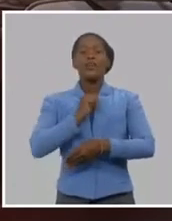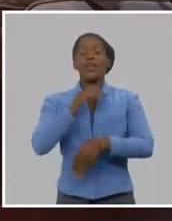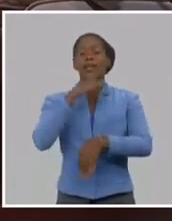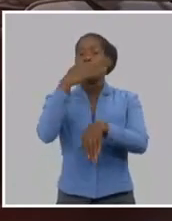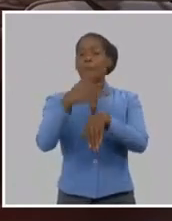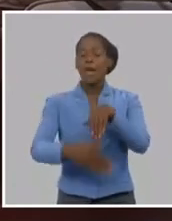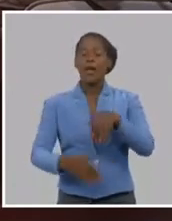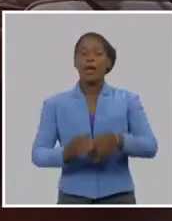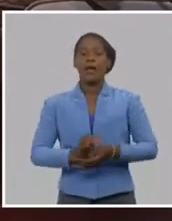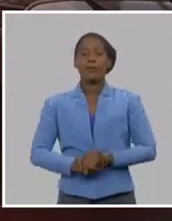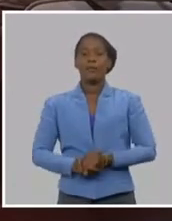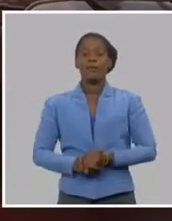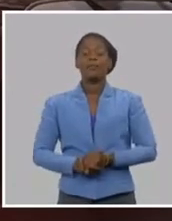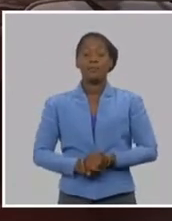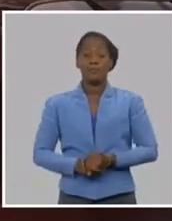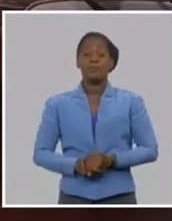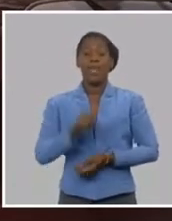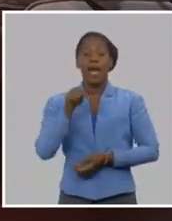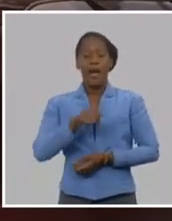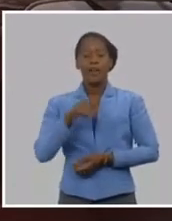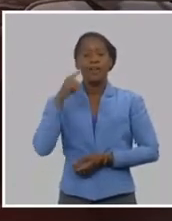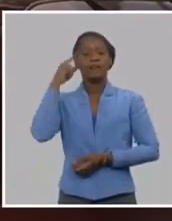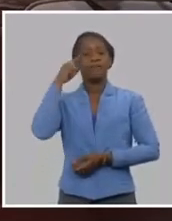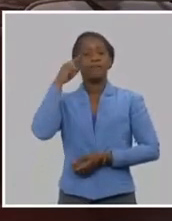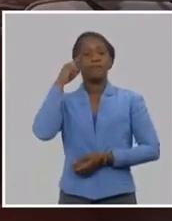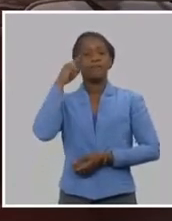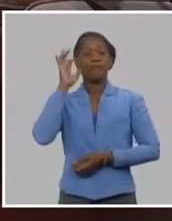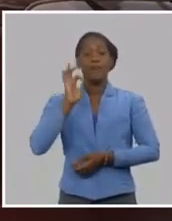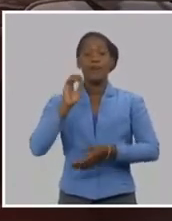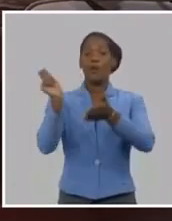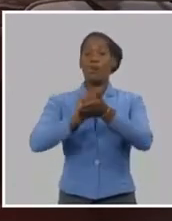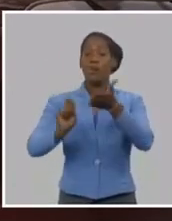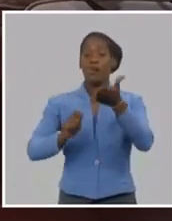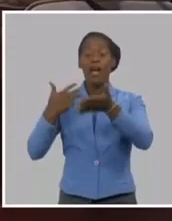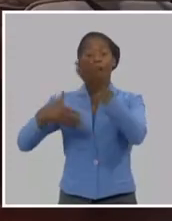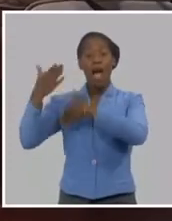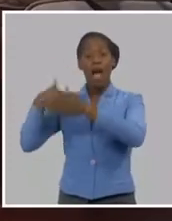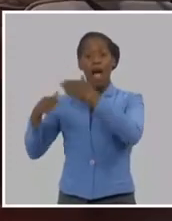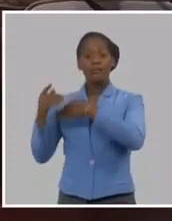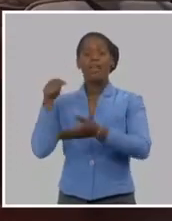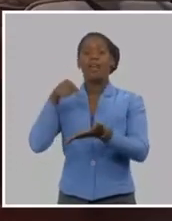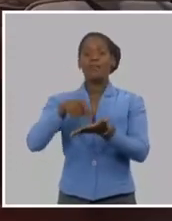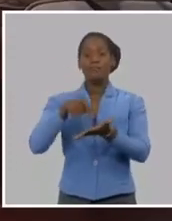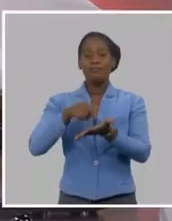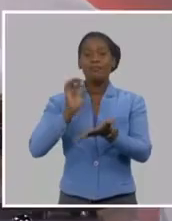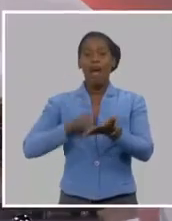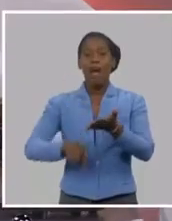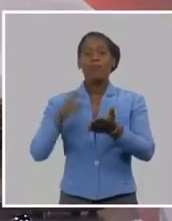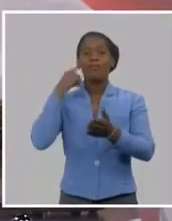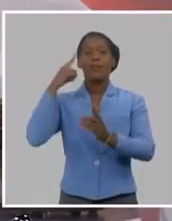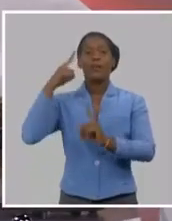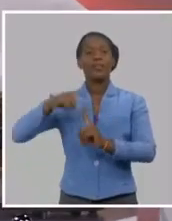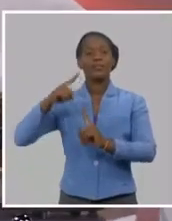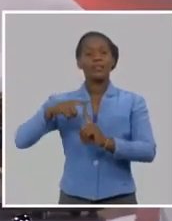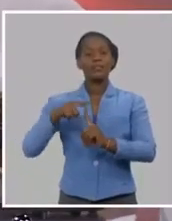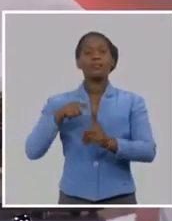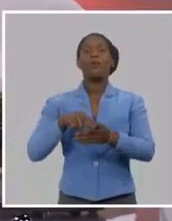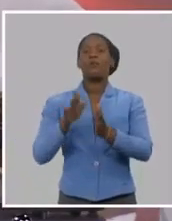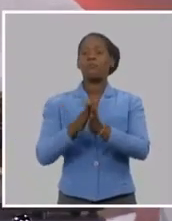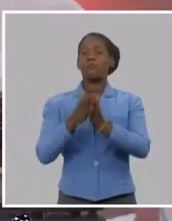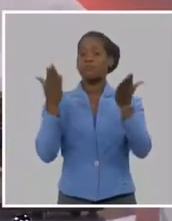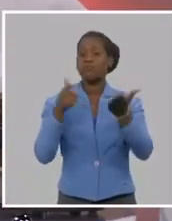me gusta mucho, cuando dice, que una ha de ser, pues lo es, fíjense que juego de ideas,